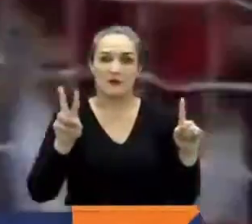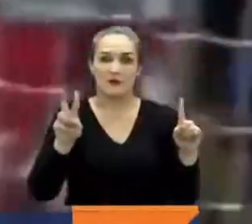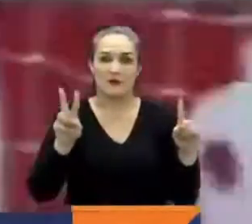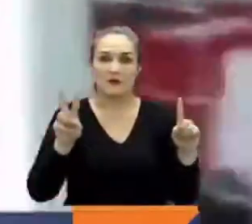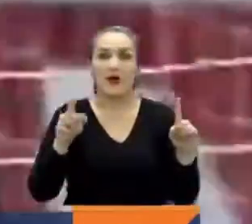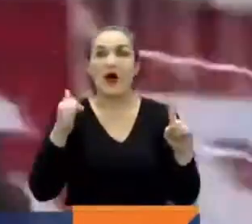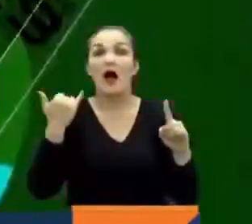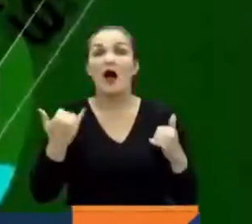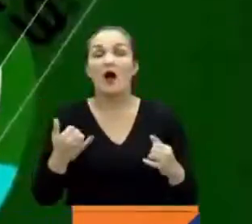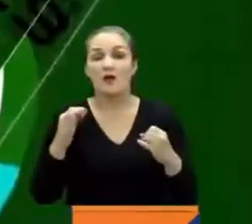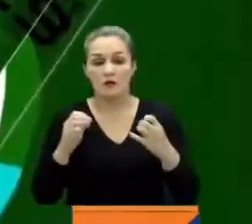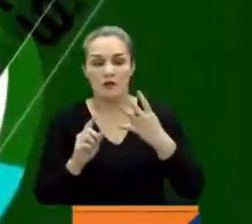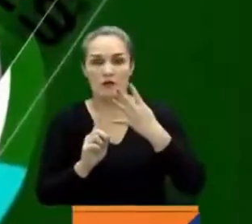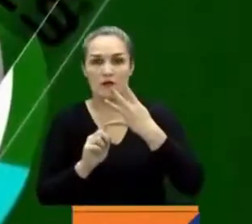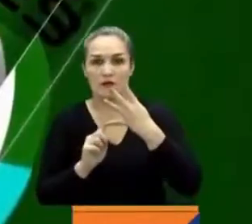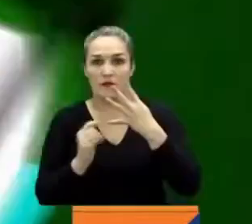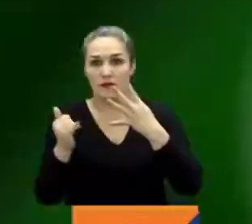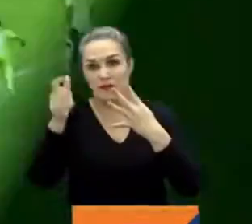tercer puesto.